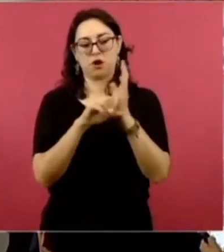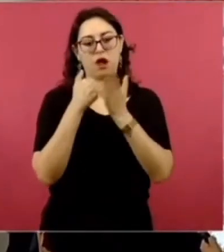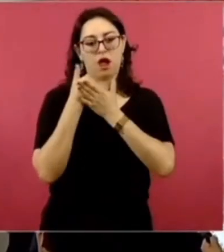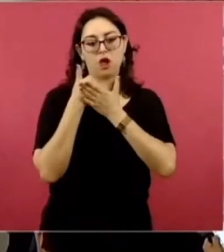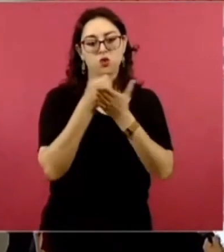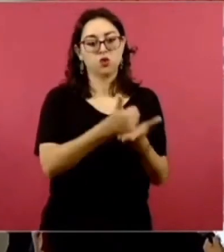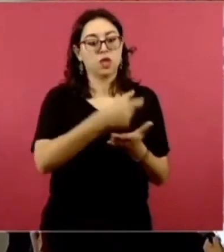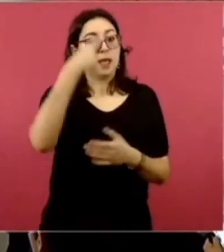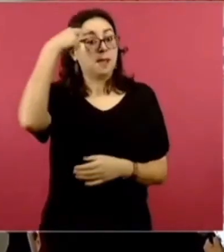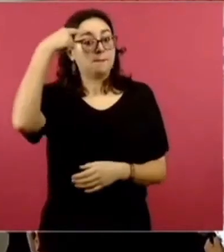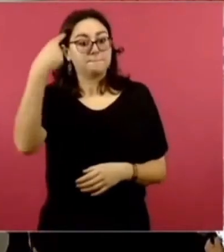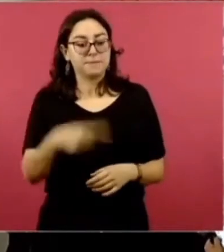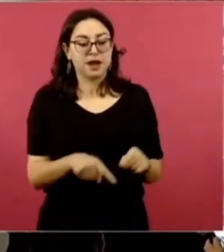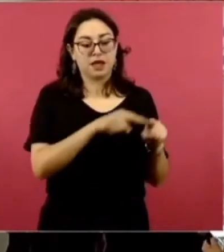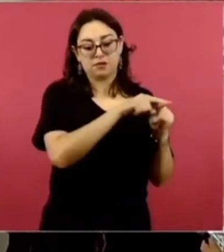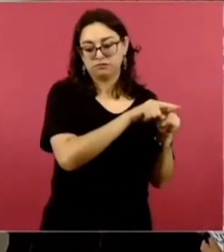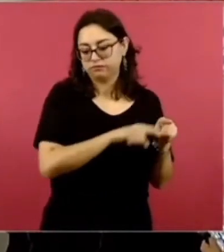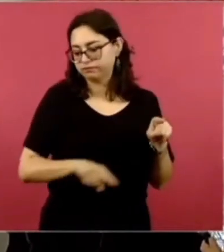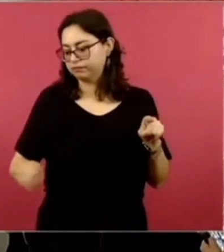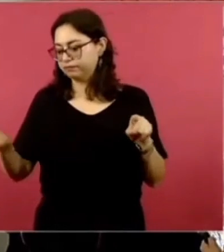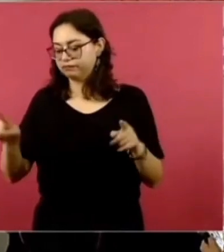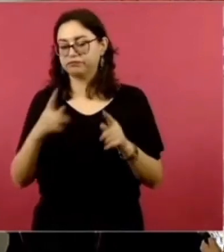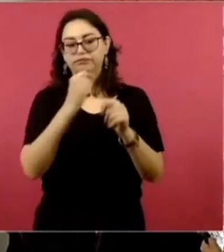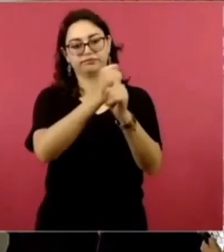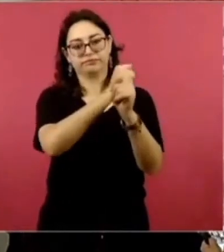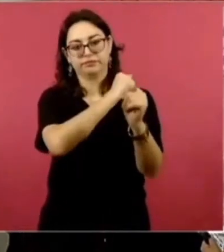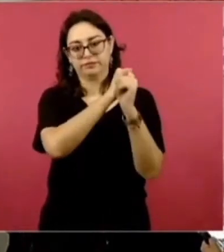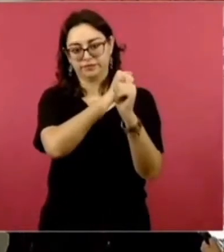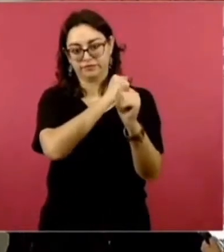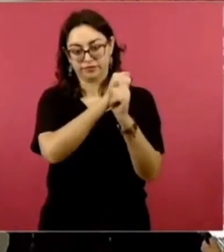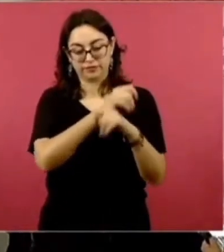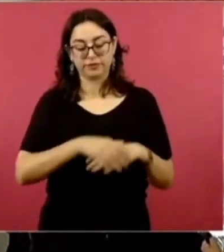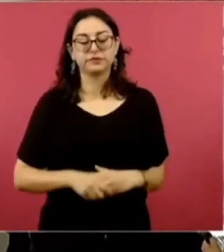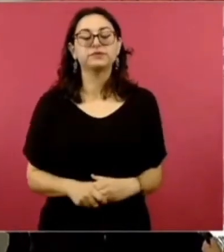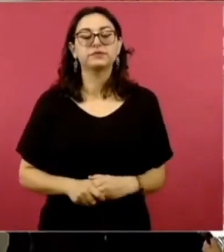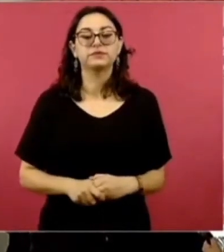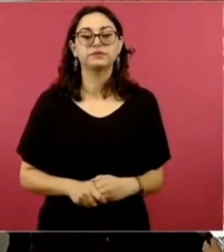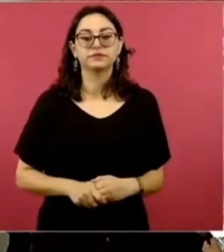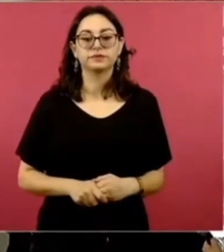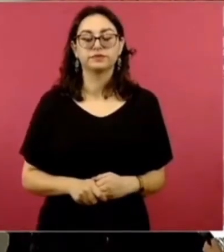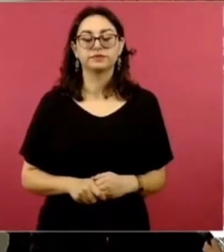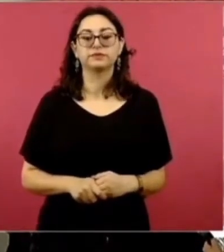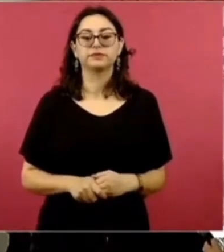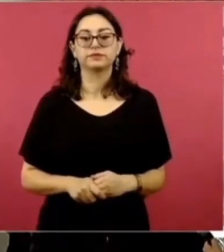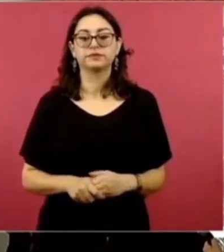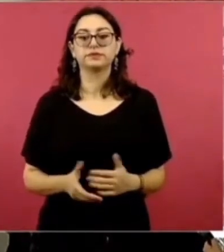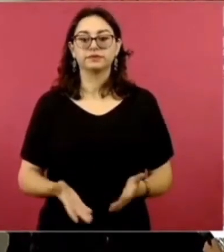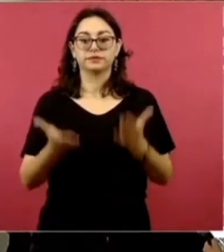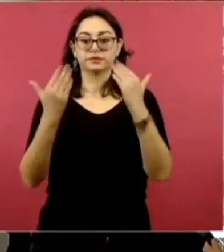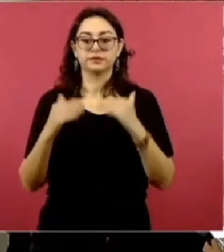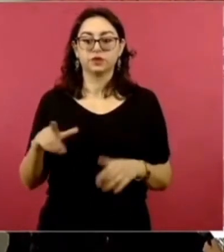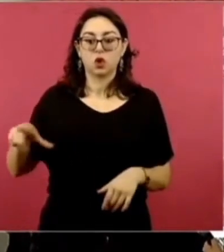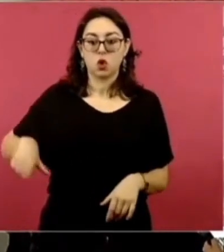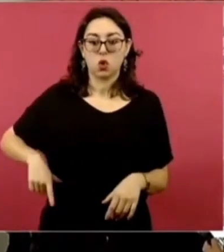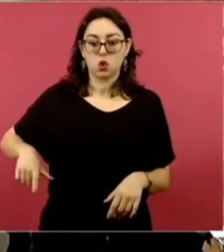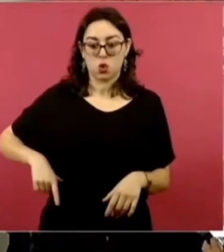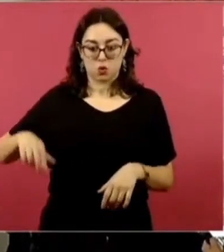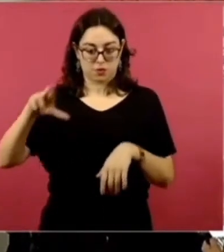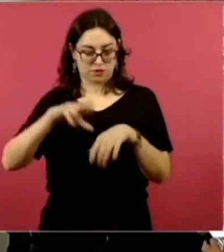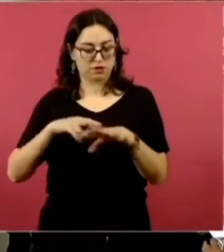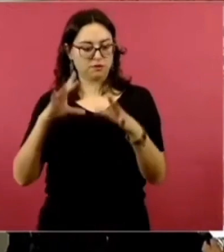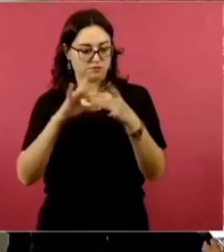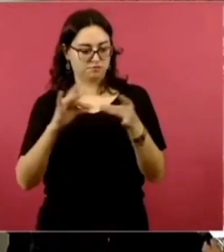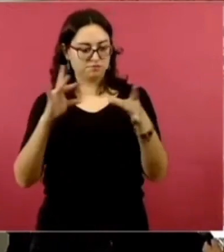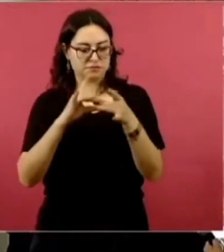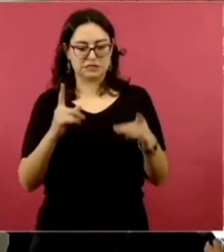oriente de la Ciudad de México hacia el centro y al poniente. Les daríamos la palabra al gobernador para explicar